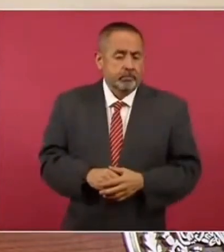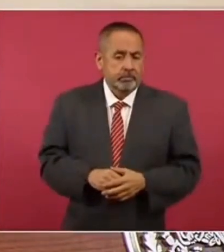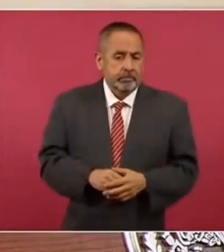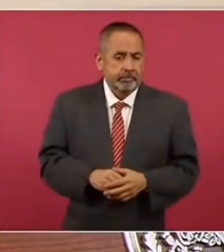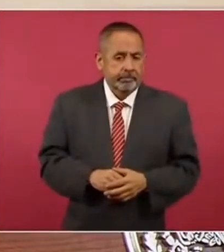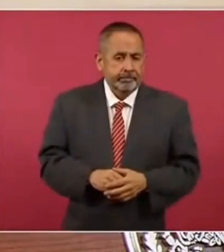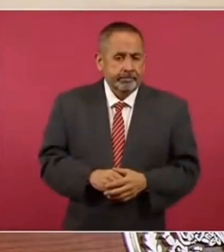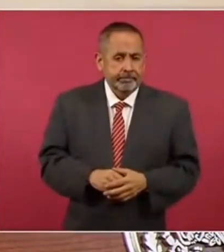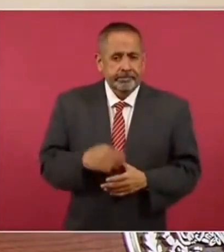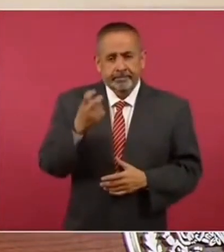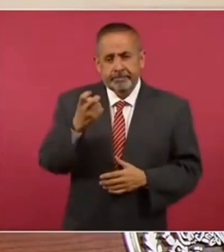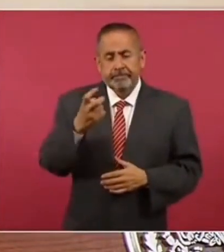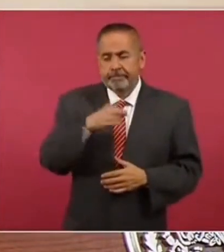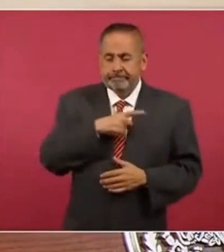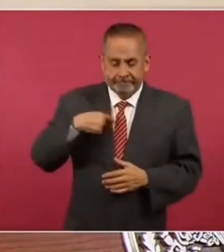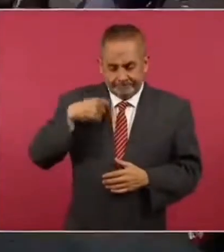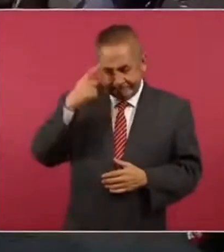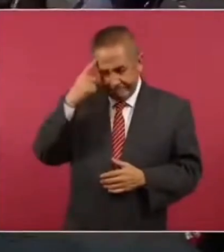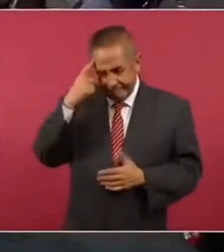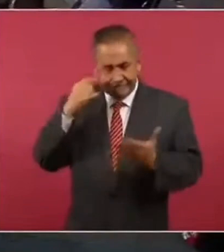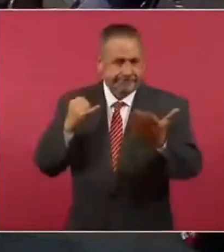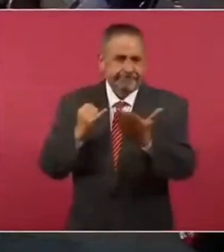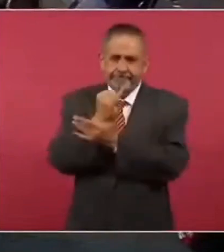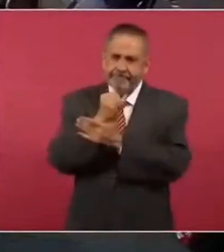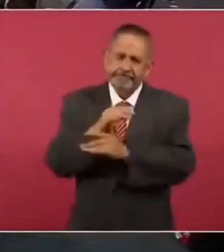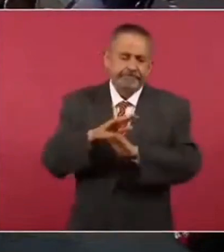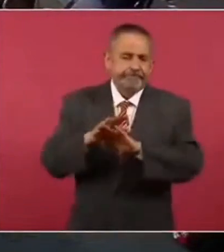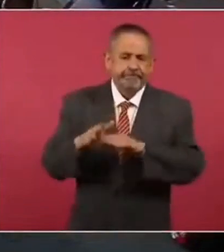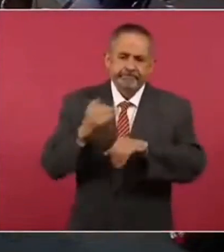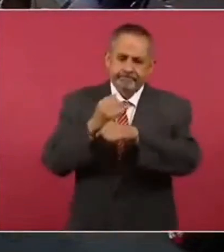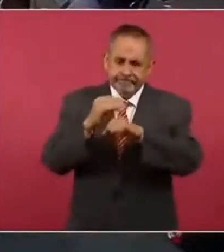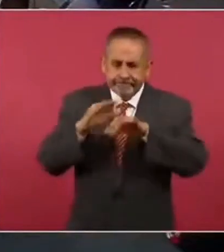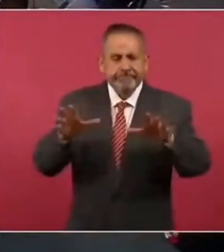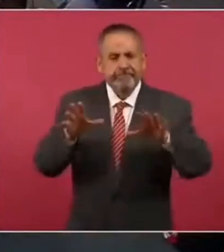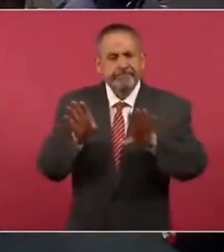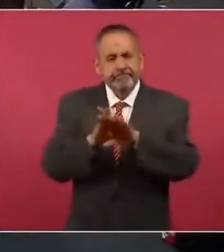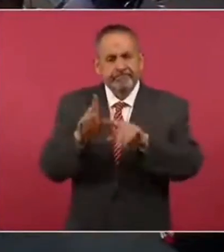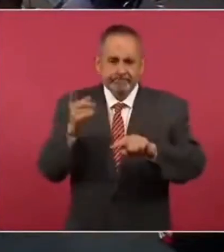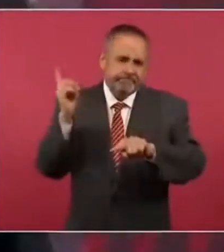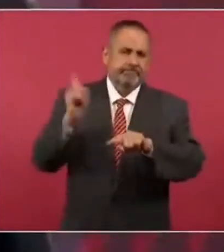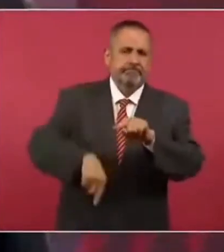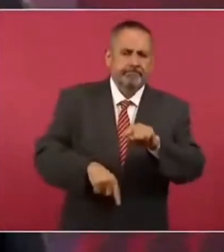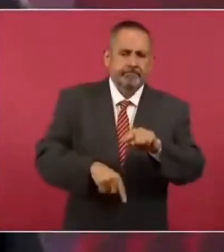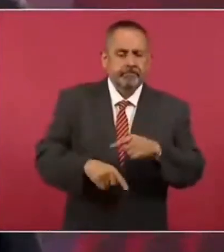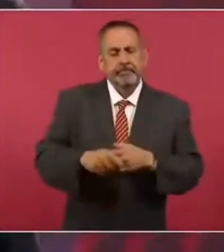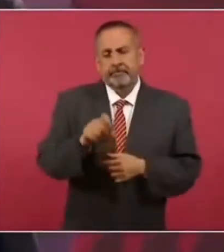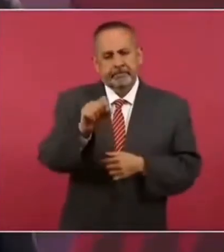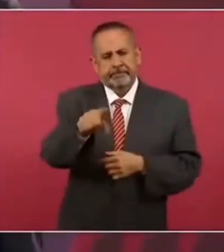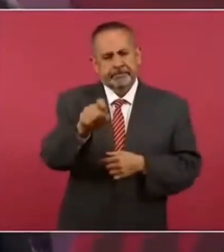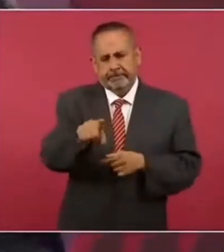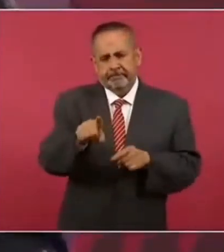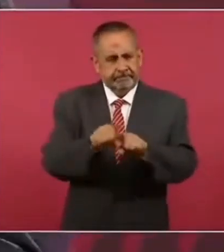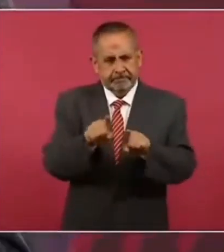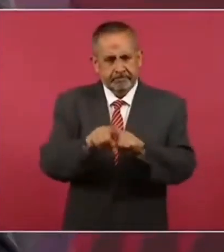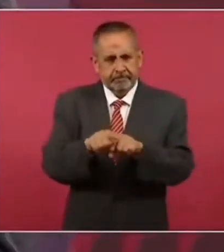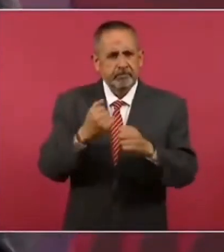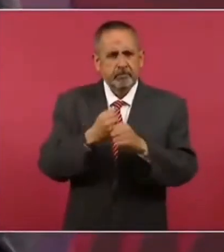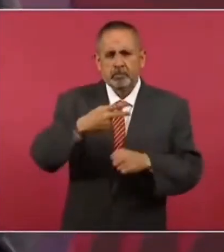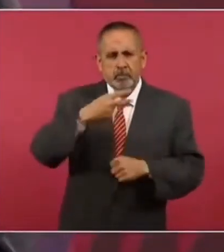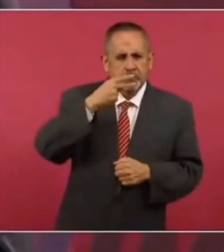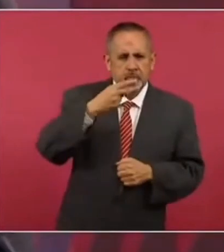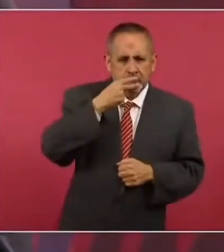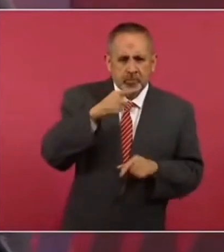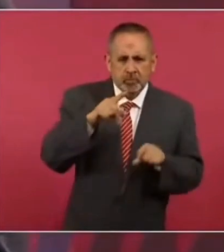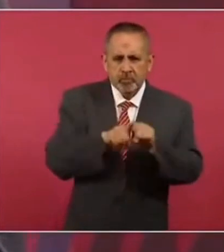Y por eso tomamos la decisión. Y es lo mismo del tabaco.